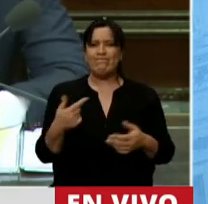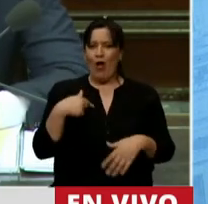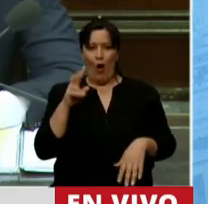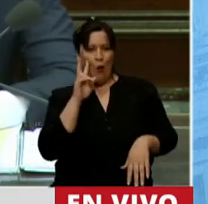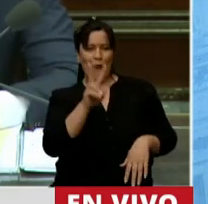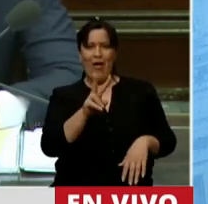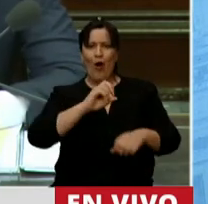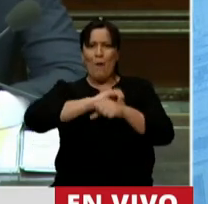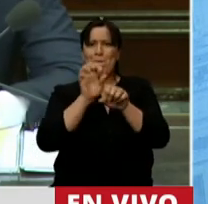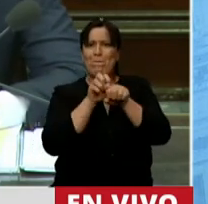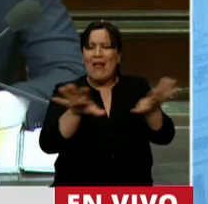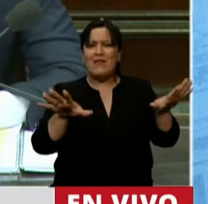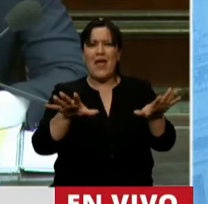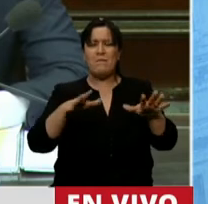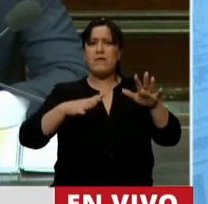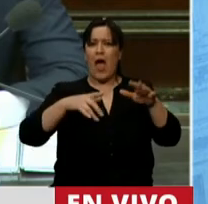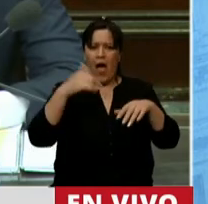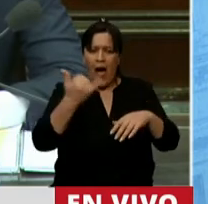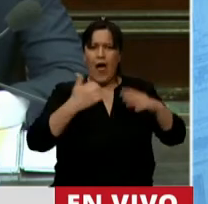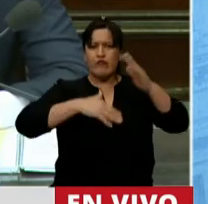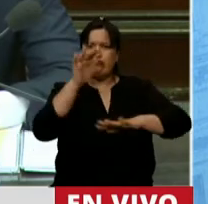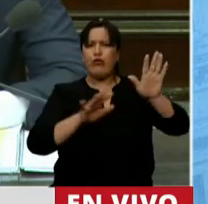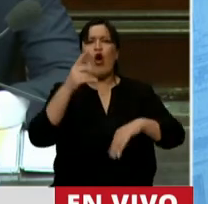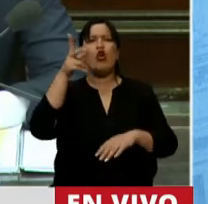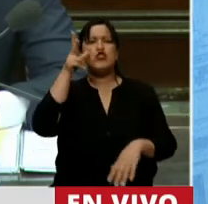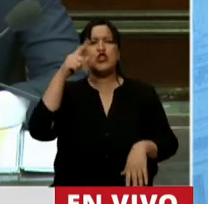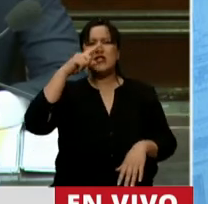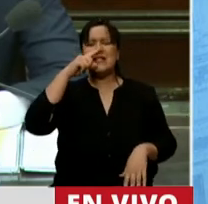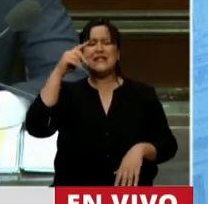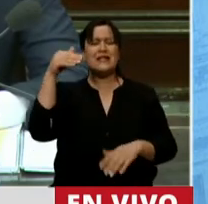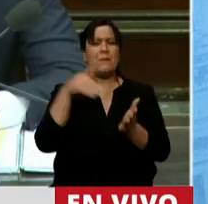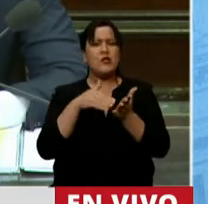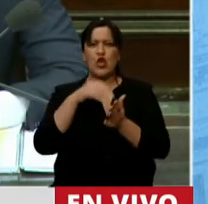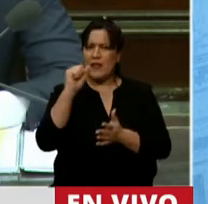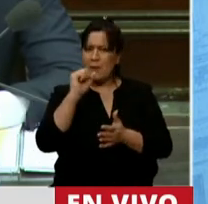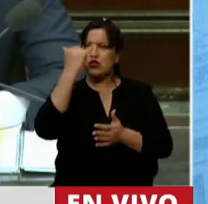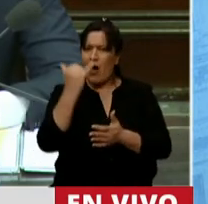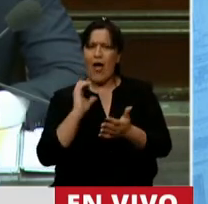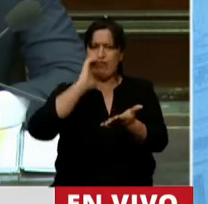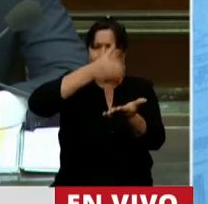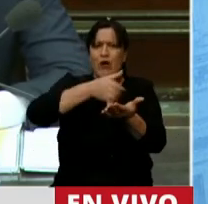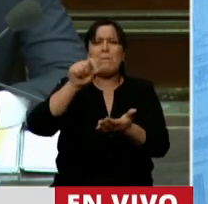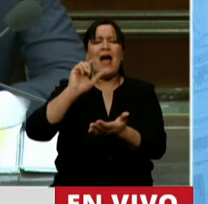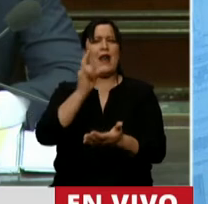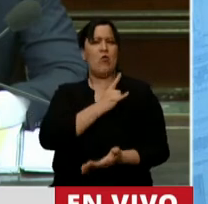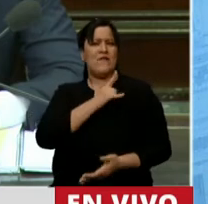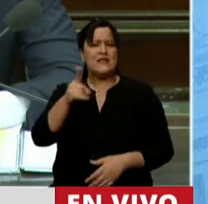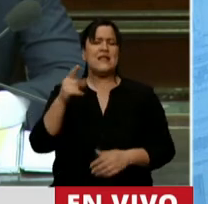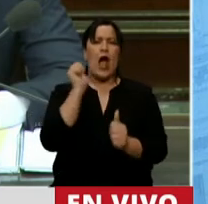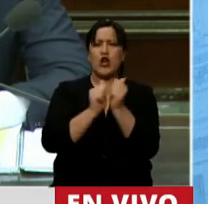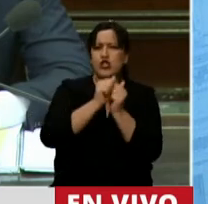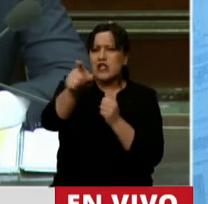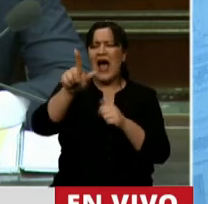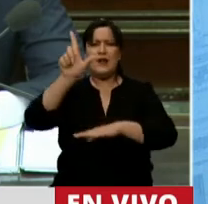aparecieron las obras de infraestructura en mi provincia por casi 877 millones de pesos para las universidades de Rosario,